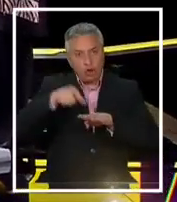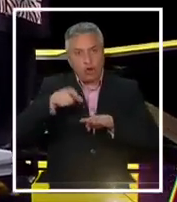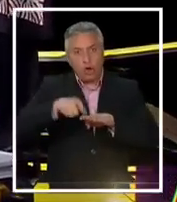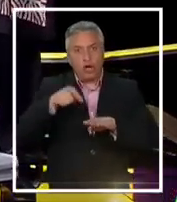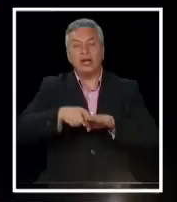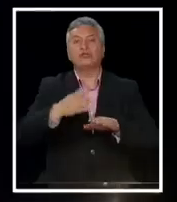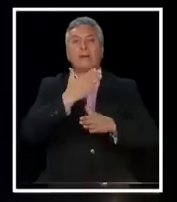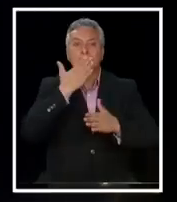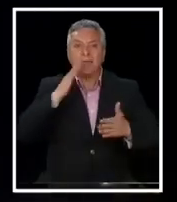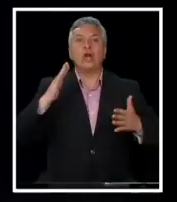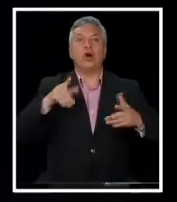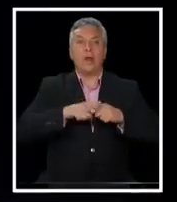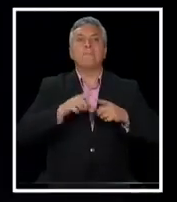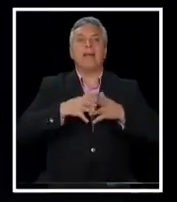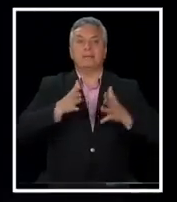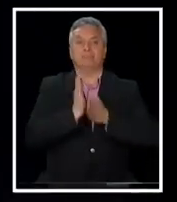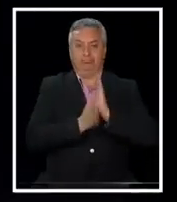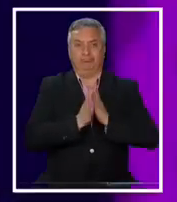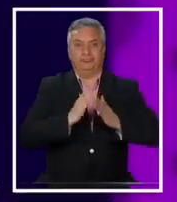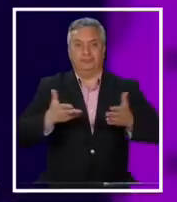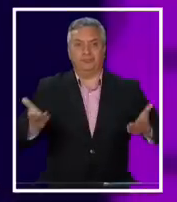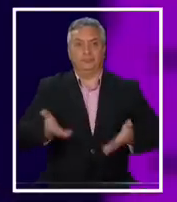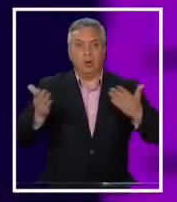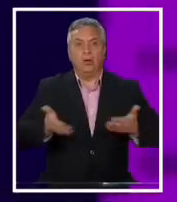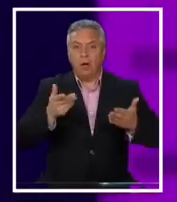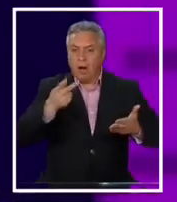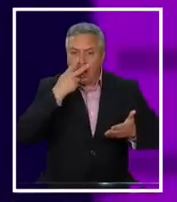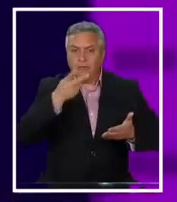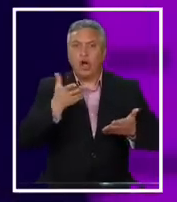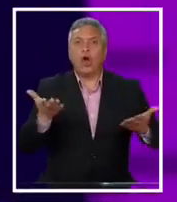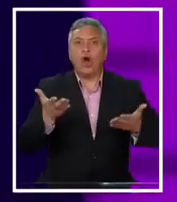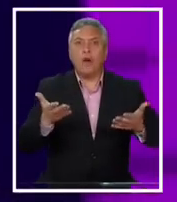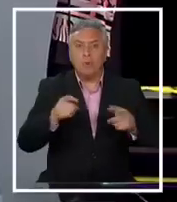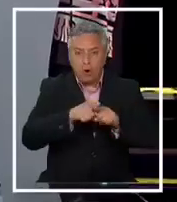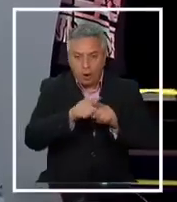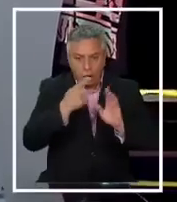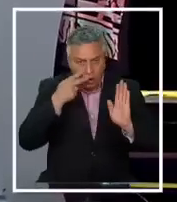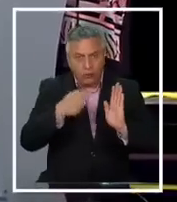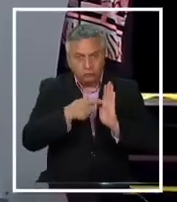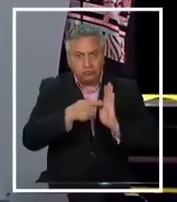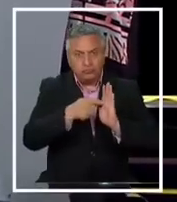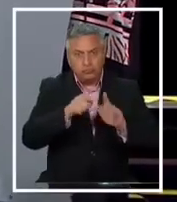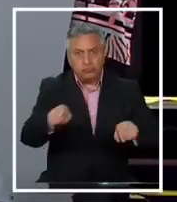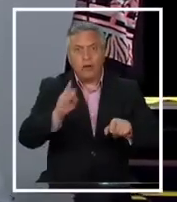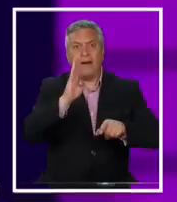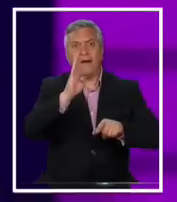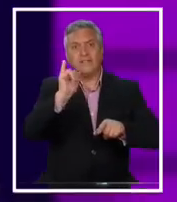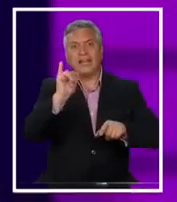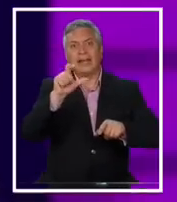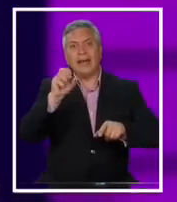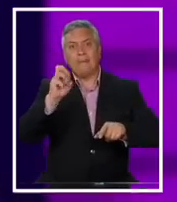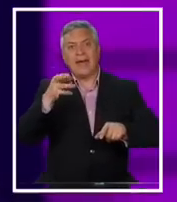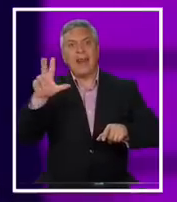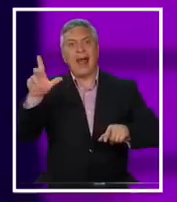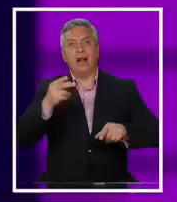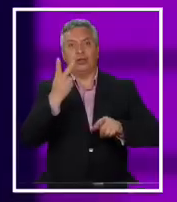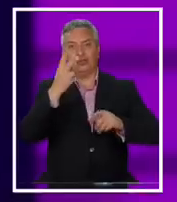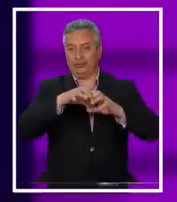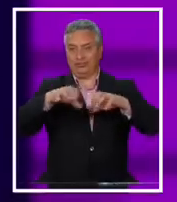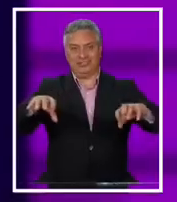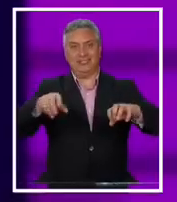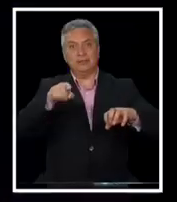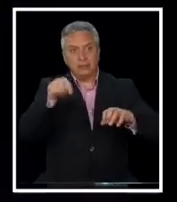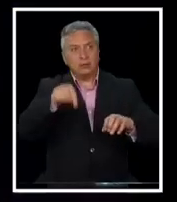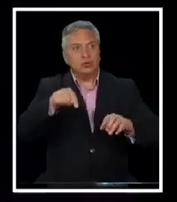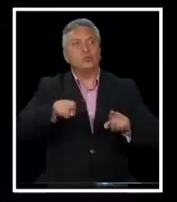más ágil, transparente y eficiente. Es importante revisar cómo funciona el bicameralismo. Es una buena respuesta en el mundo para la democracia. Lo que